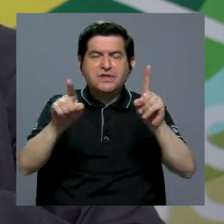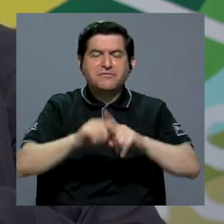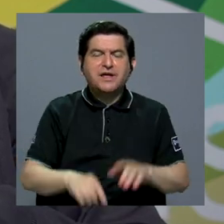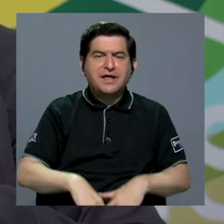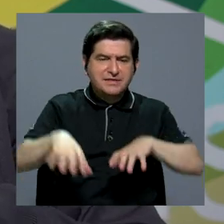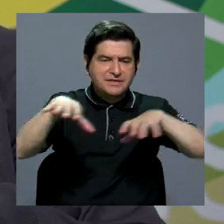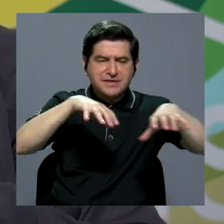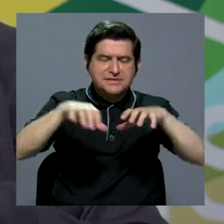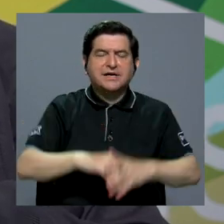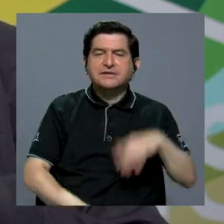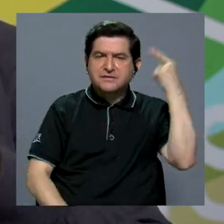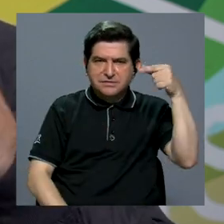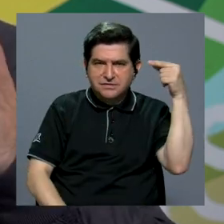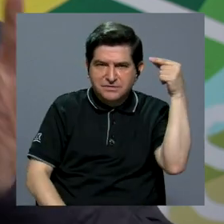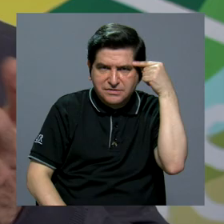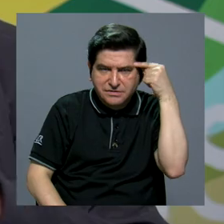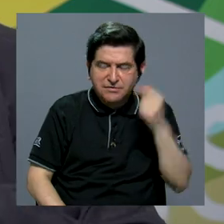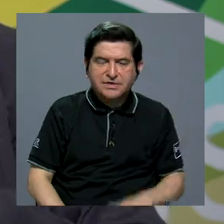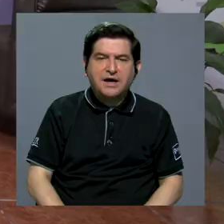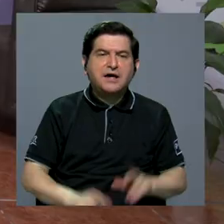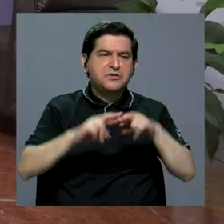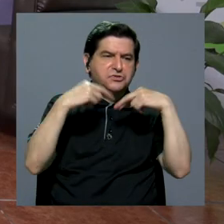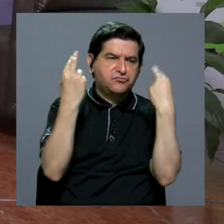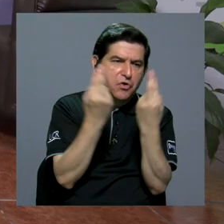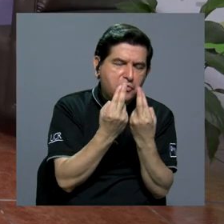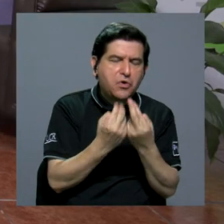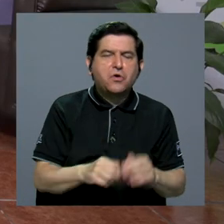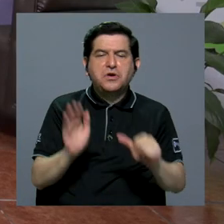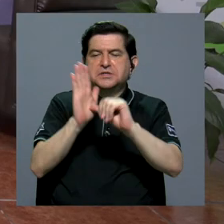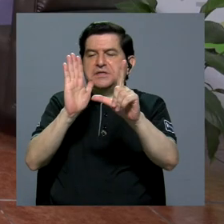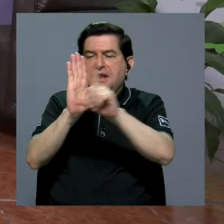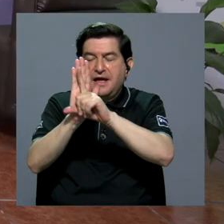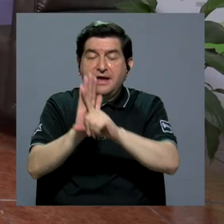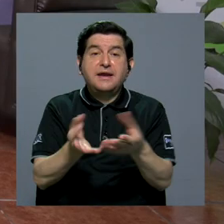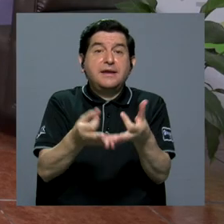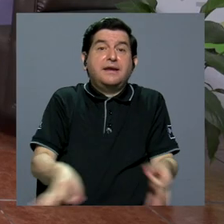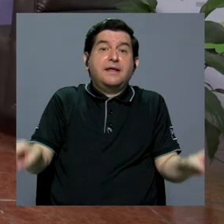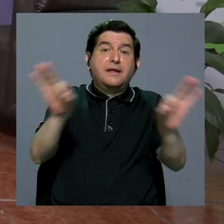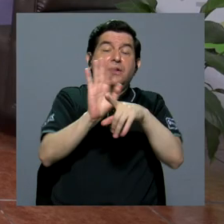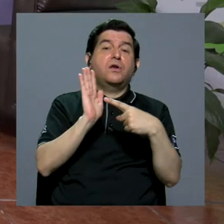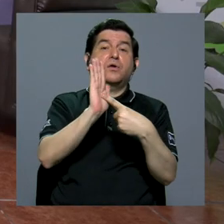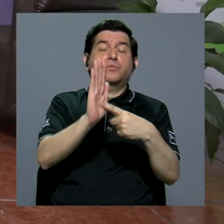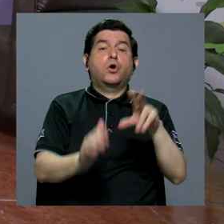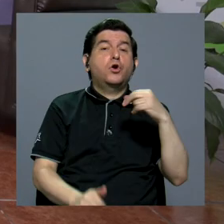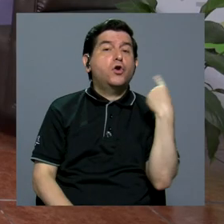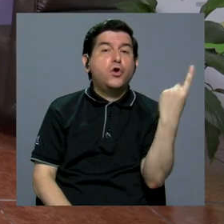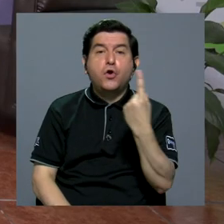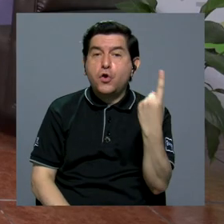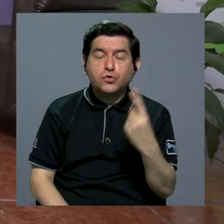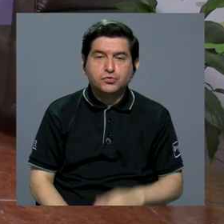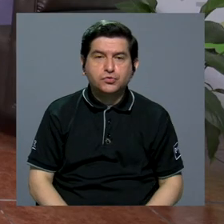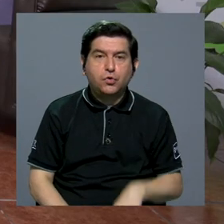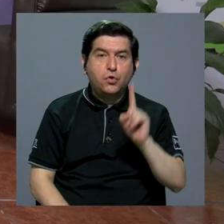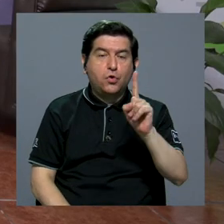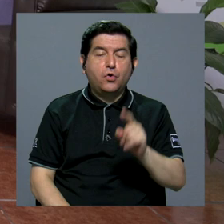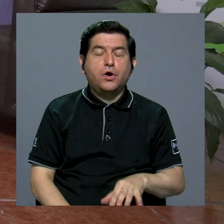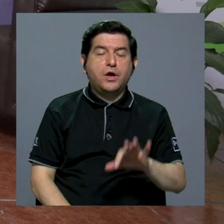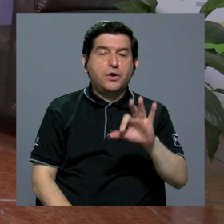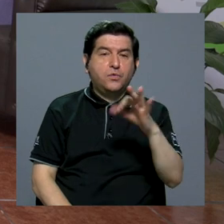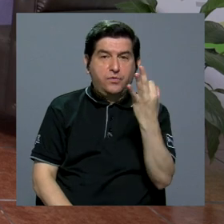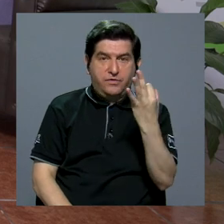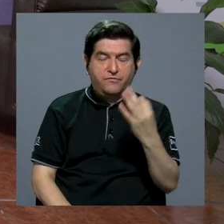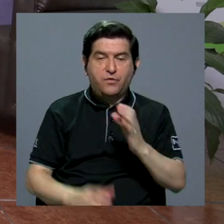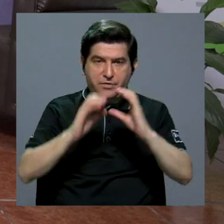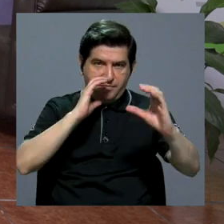sesiones del gobierno, de las asambleas, lo que es importante aquí rescatar es que no solamente debe ser en una sola vía el